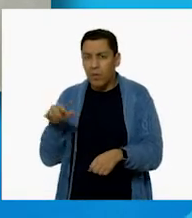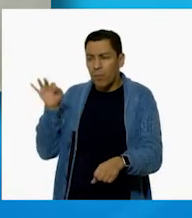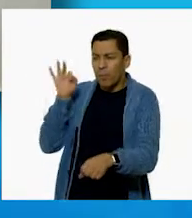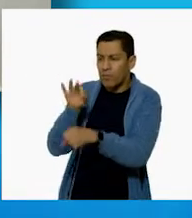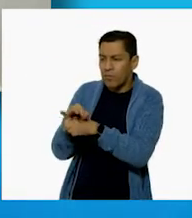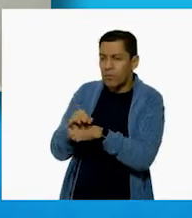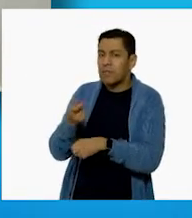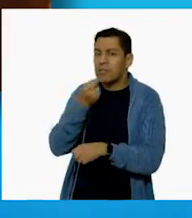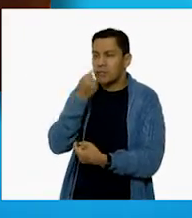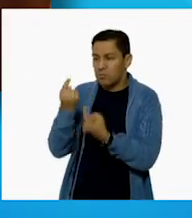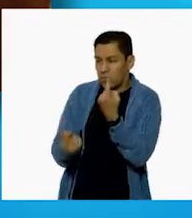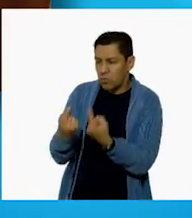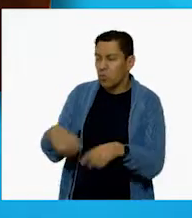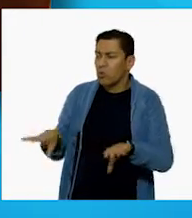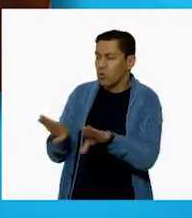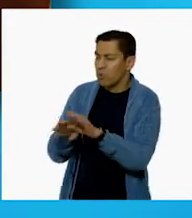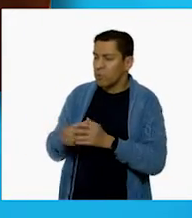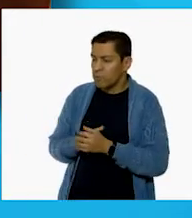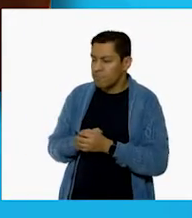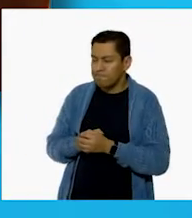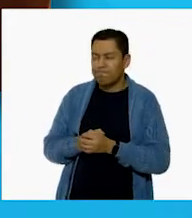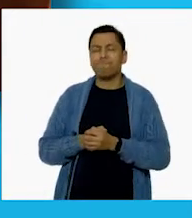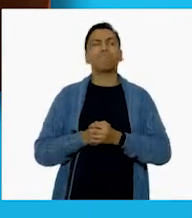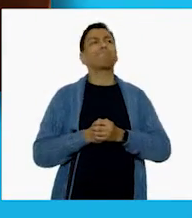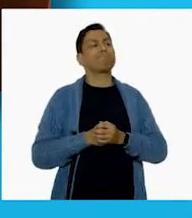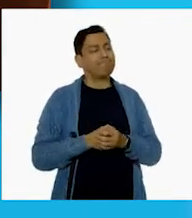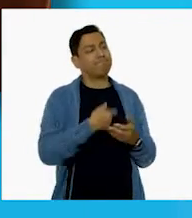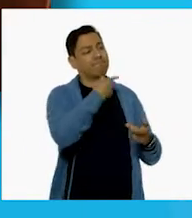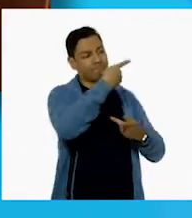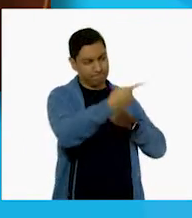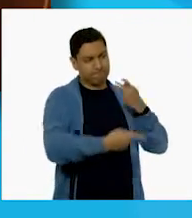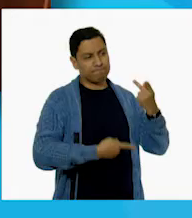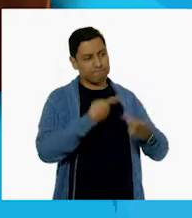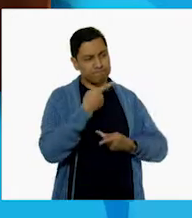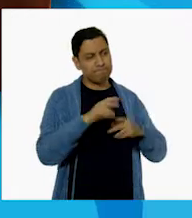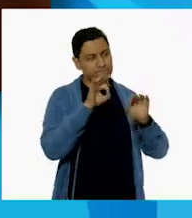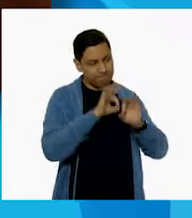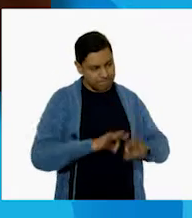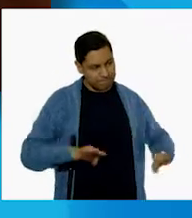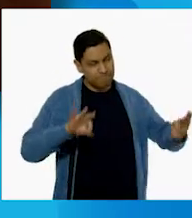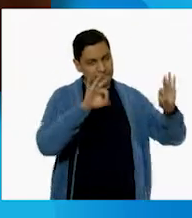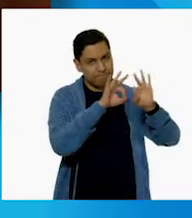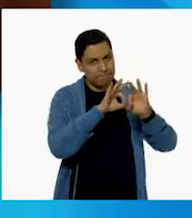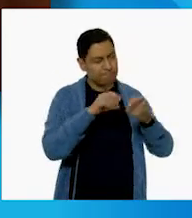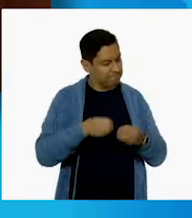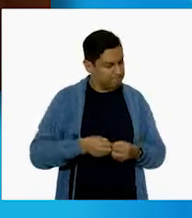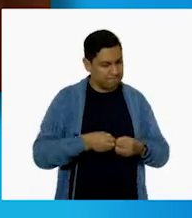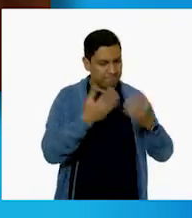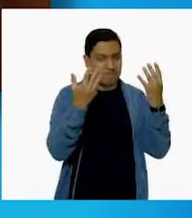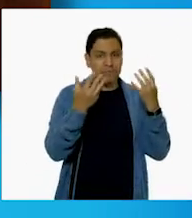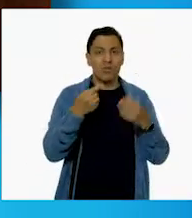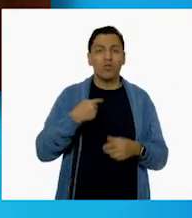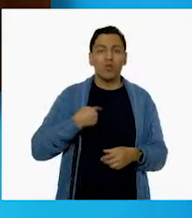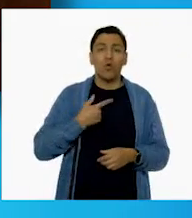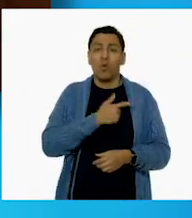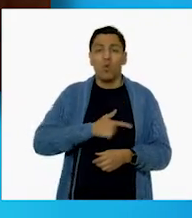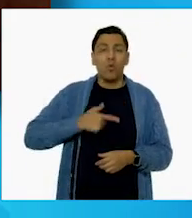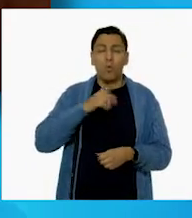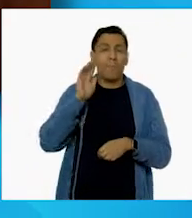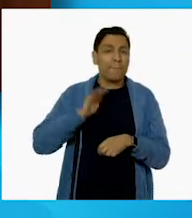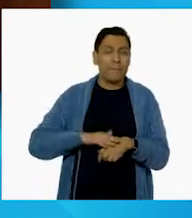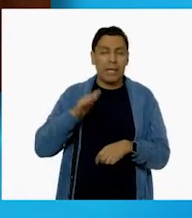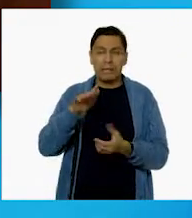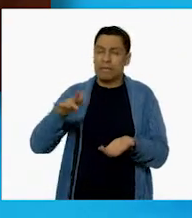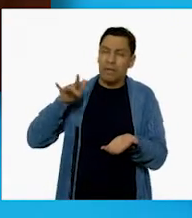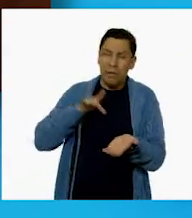niños y niños? ¿Qué preguntas tan importantes? Claro que sí. Lo que más me gusta de mi profesión es